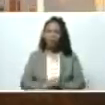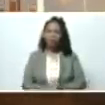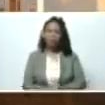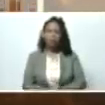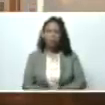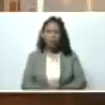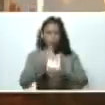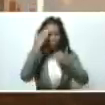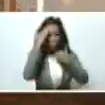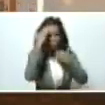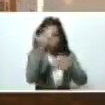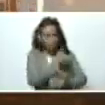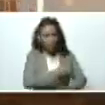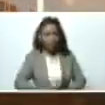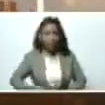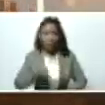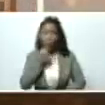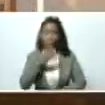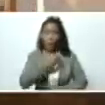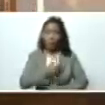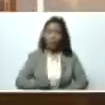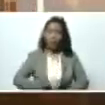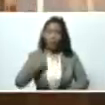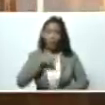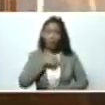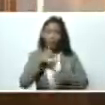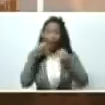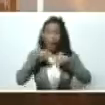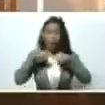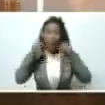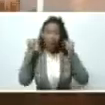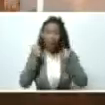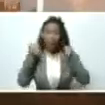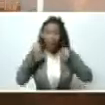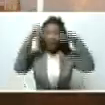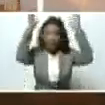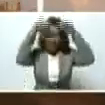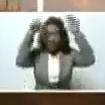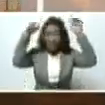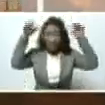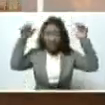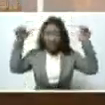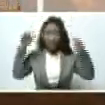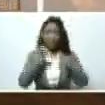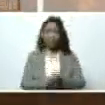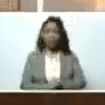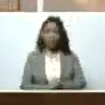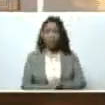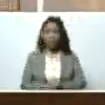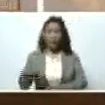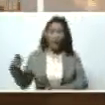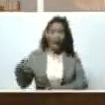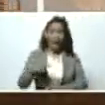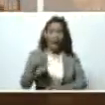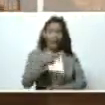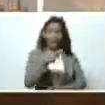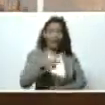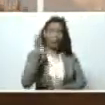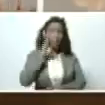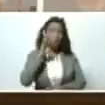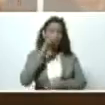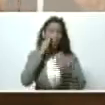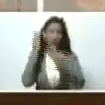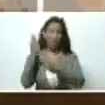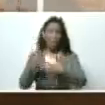¿cómo está usted? Bueno, presidente, sí, fue muy fuerte la caída de agua, como usted lo está comentando. El río Guaire, bueno, se